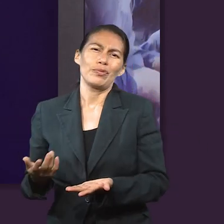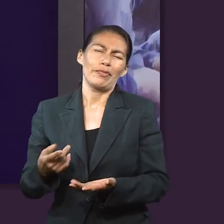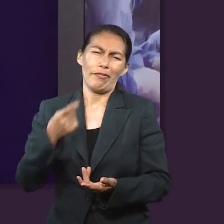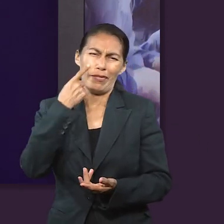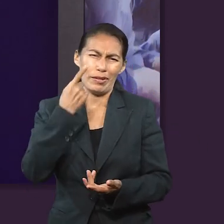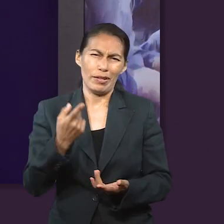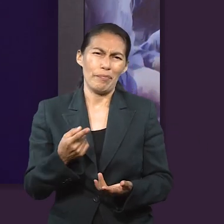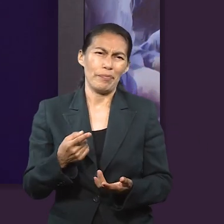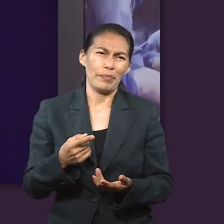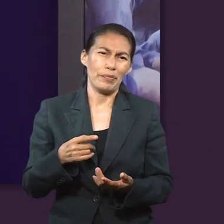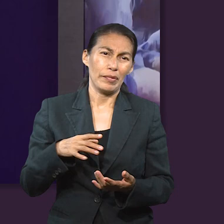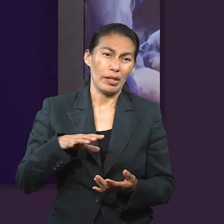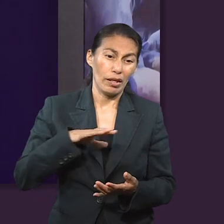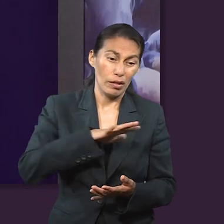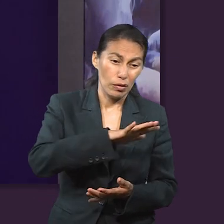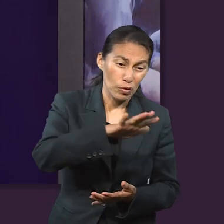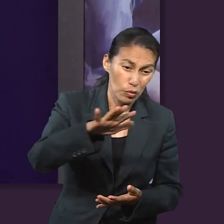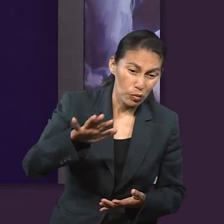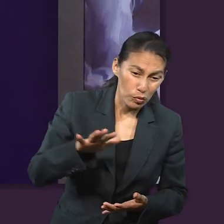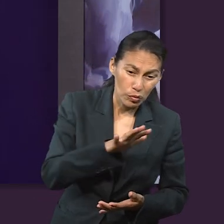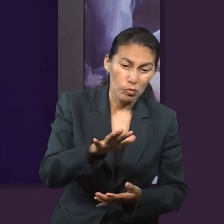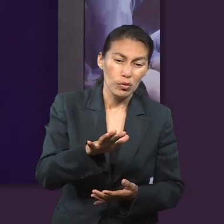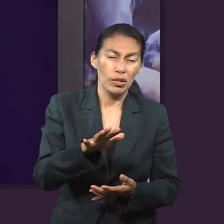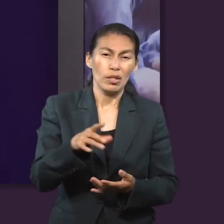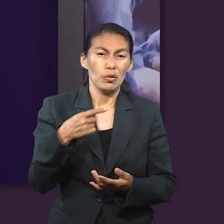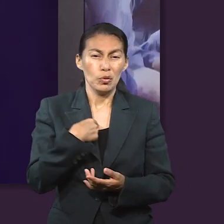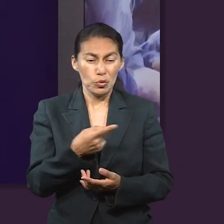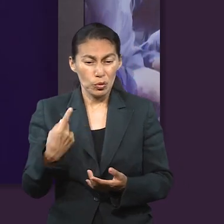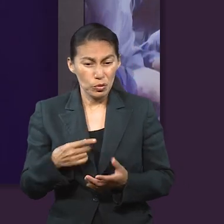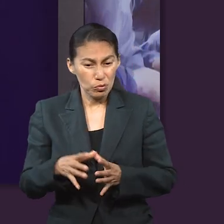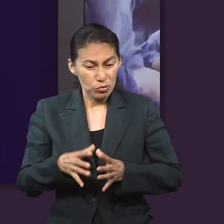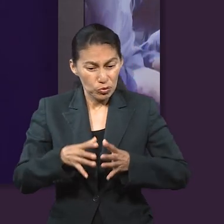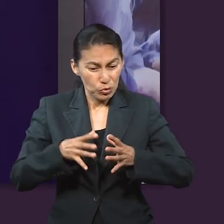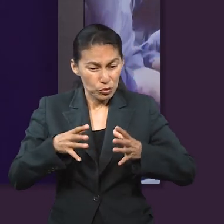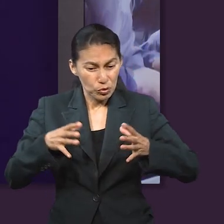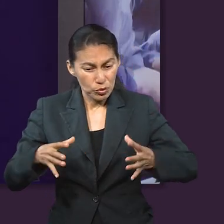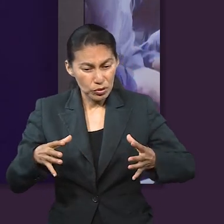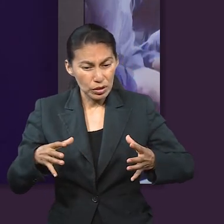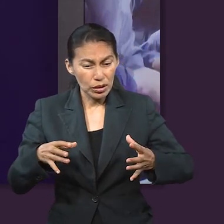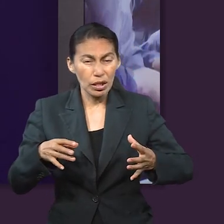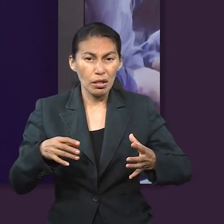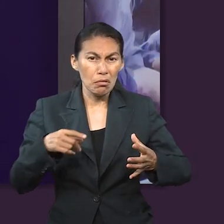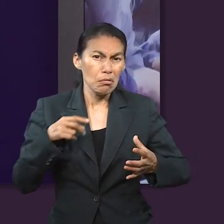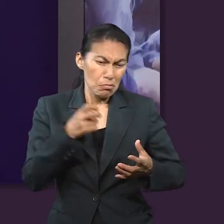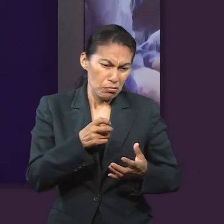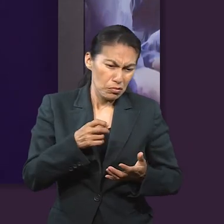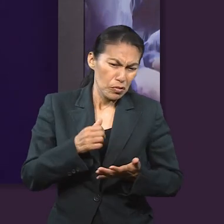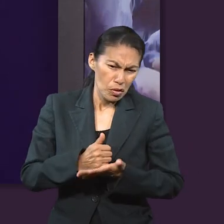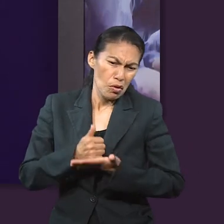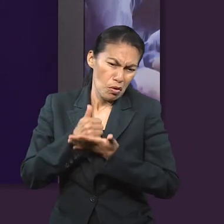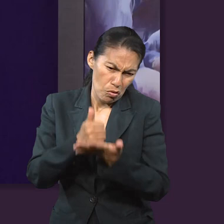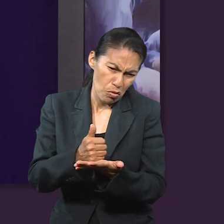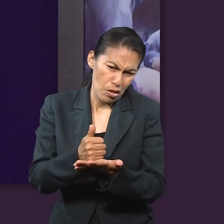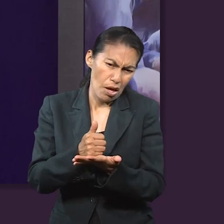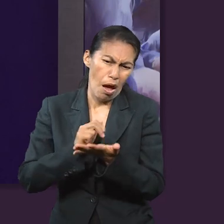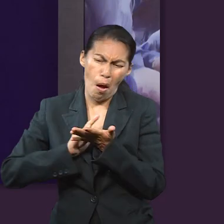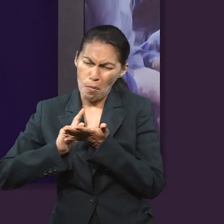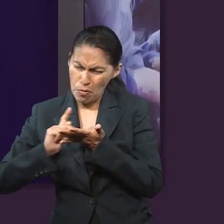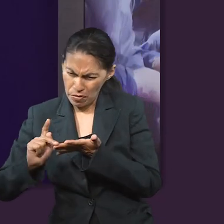porque la comunidad en la que te desenvuelves o te desarrollas, te puede ayudar a